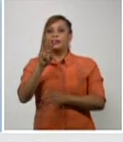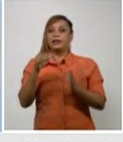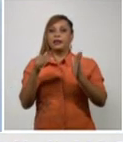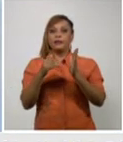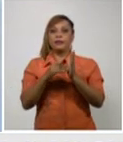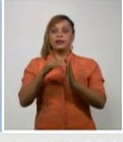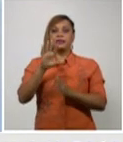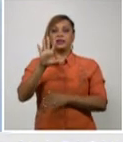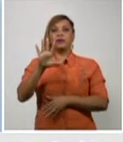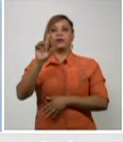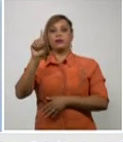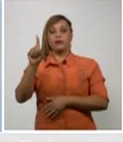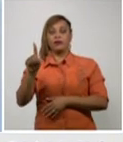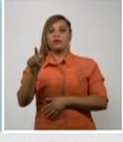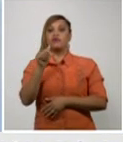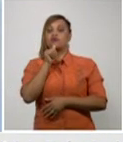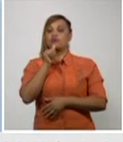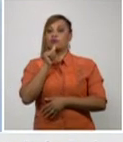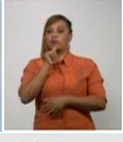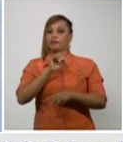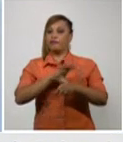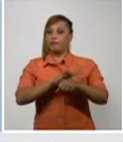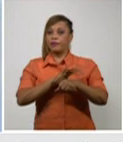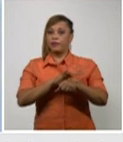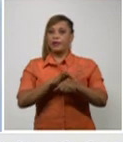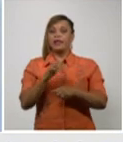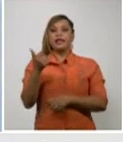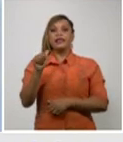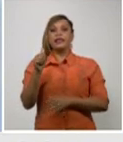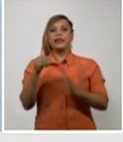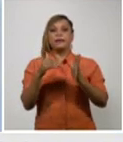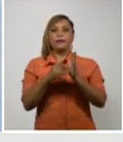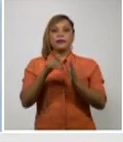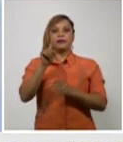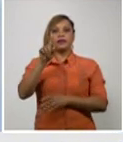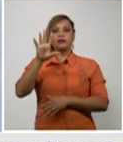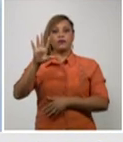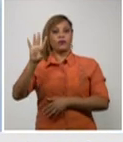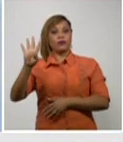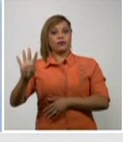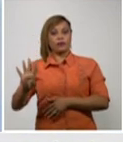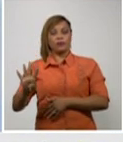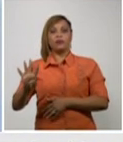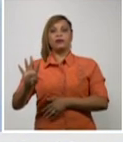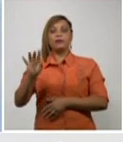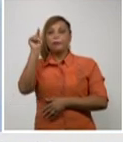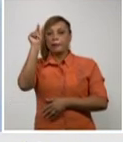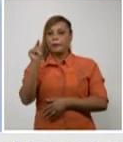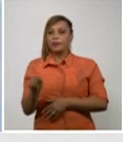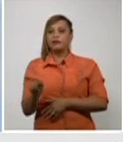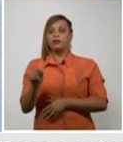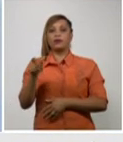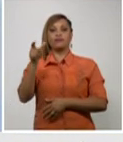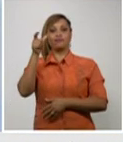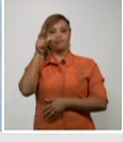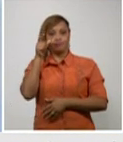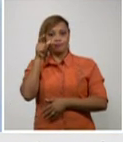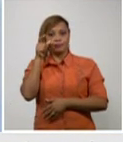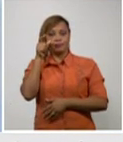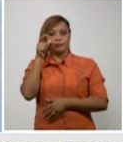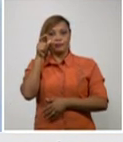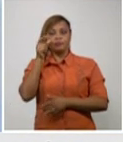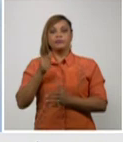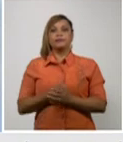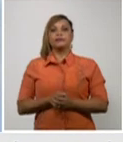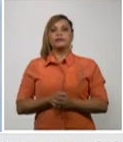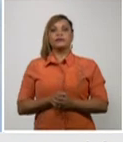sospechosos con 10.154 pacientes en vigilancia y con una